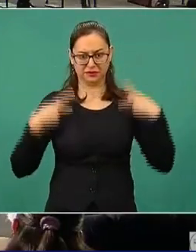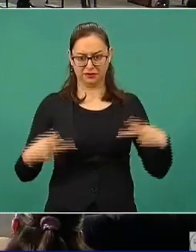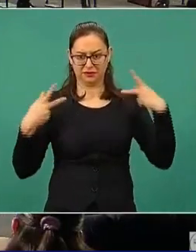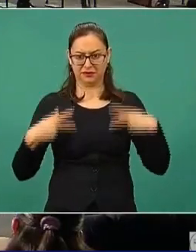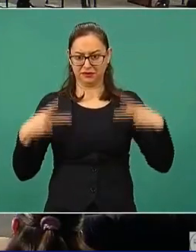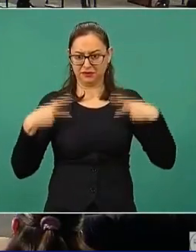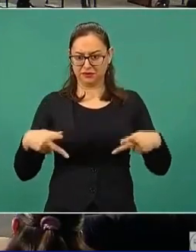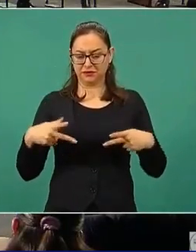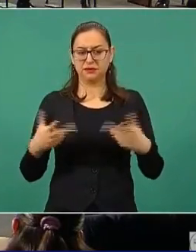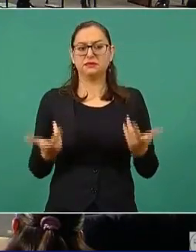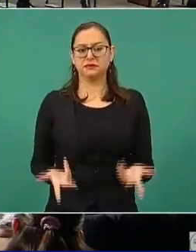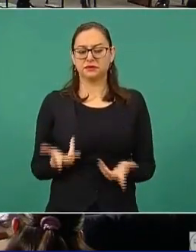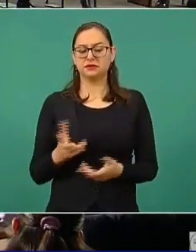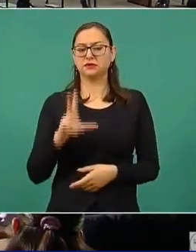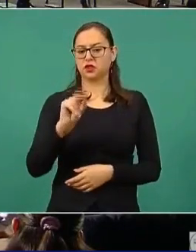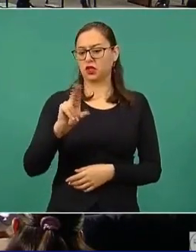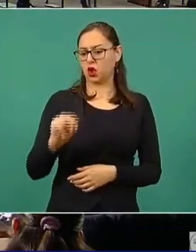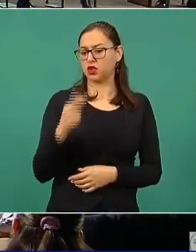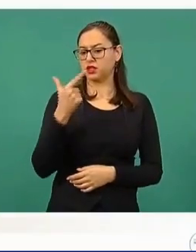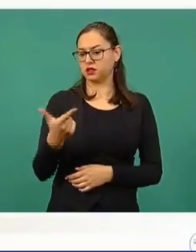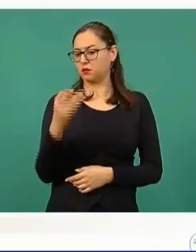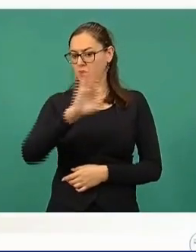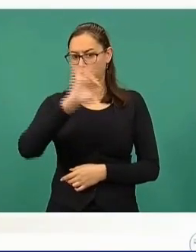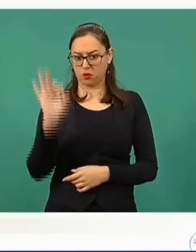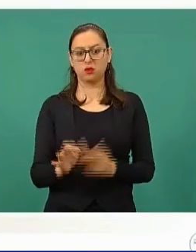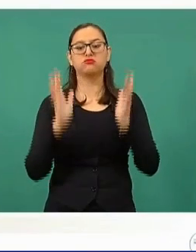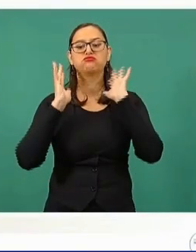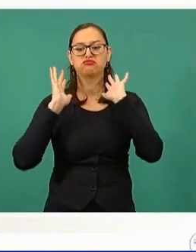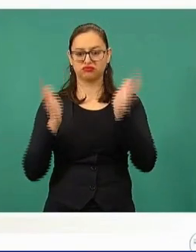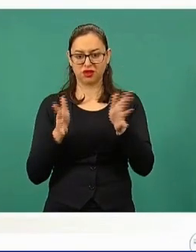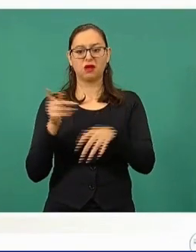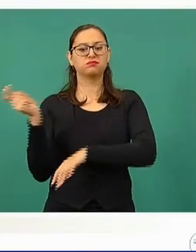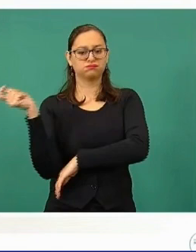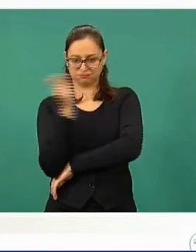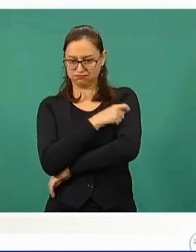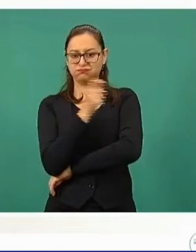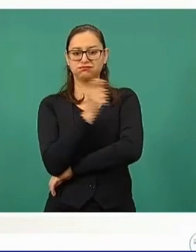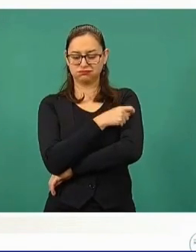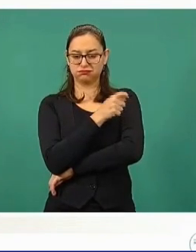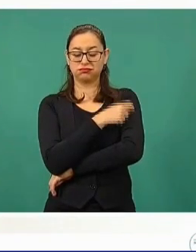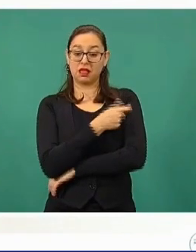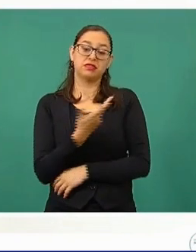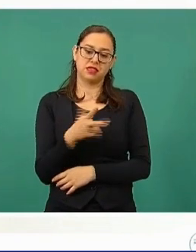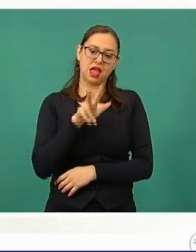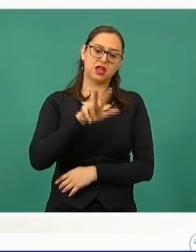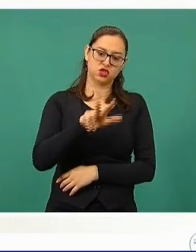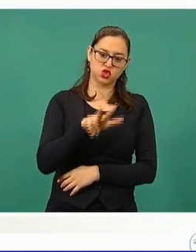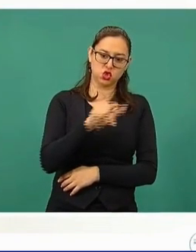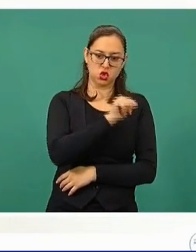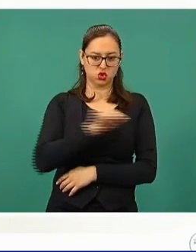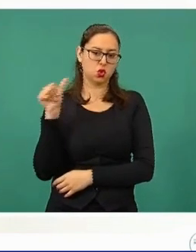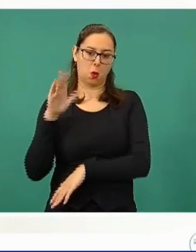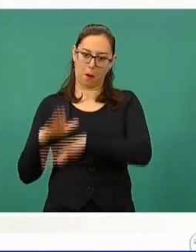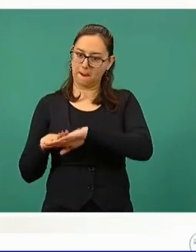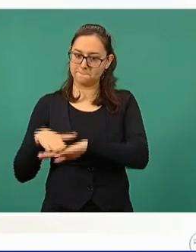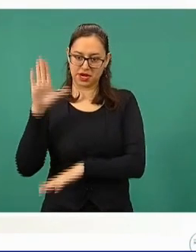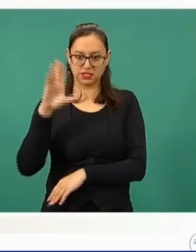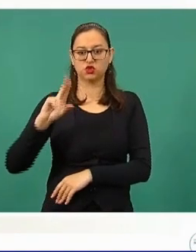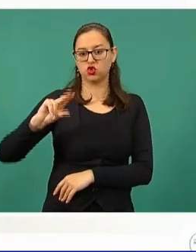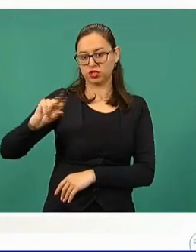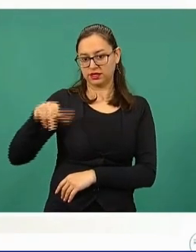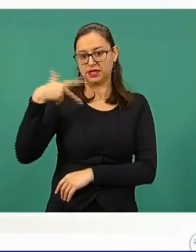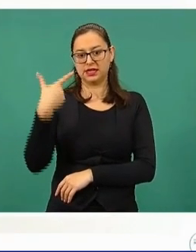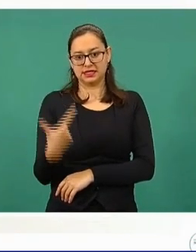ha sido cubierta, esta es la población elegible en su momento, que es la población adulta mayor de 18 y